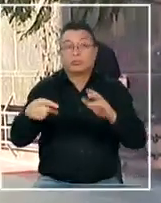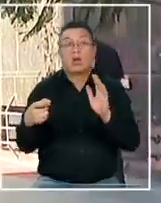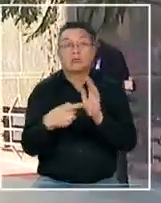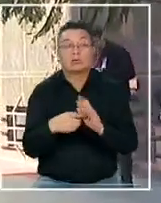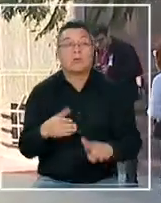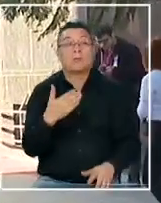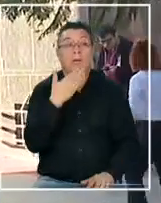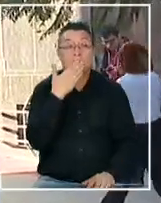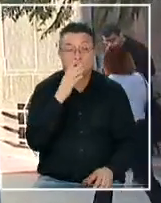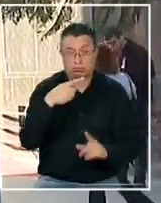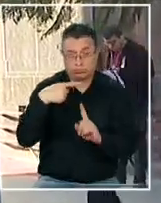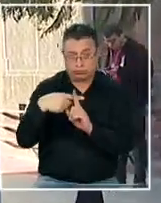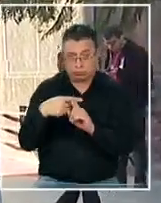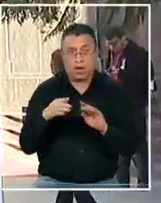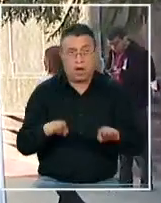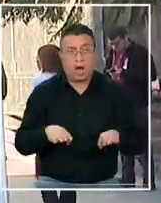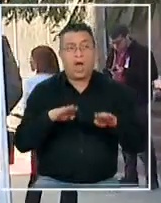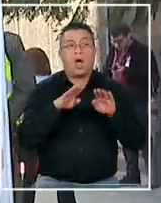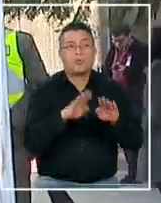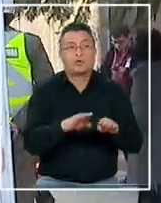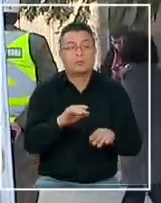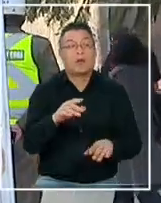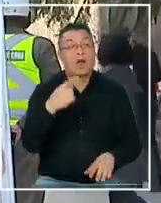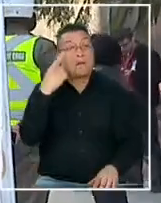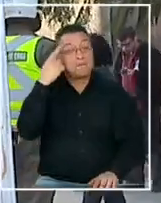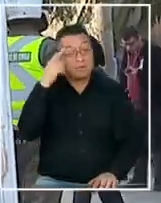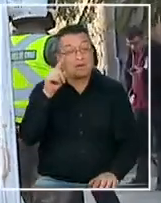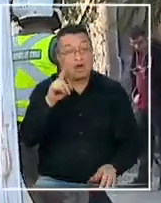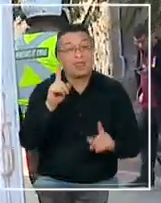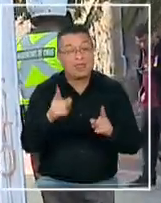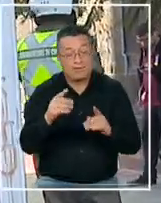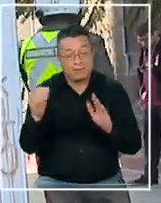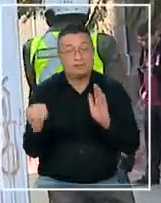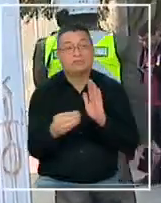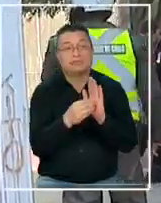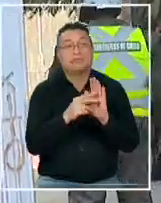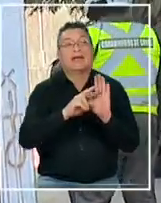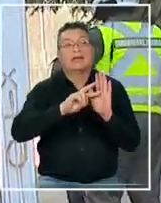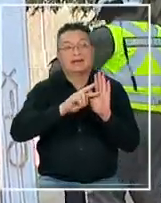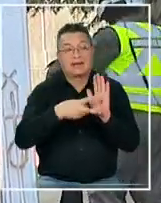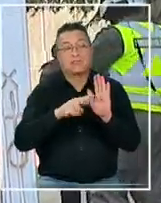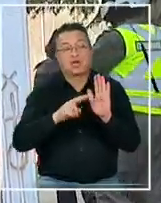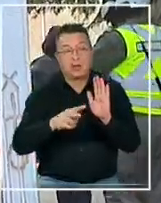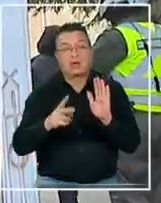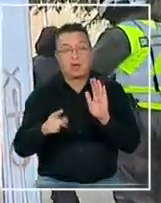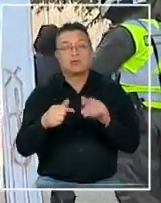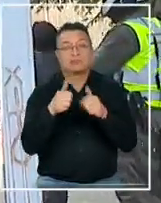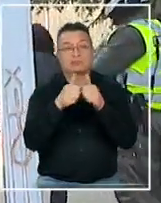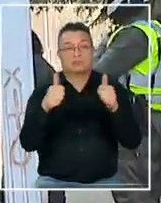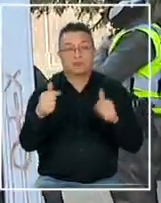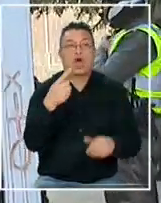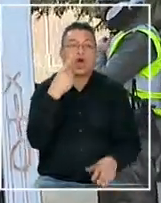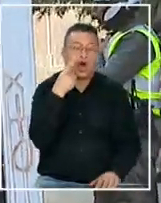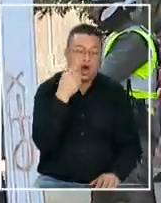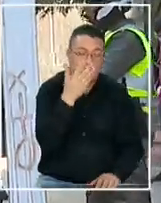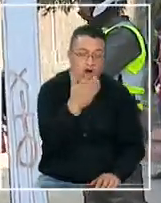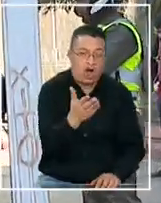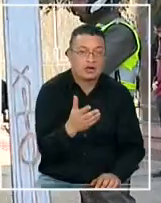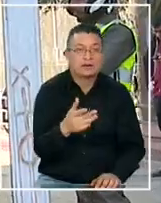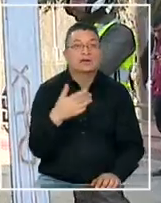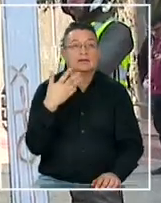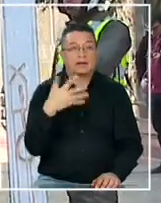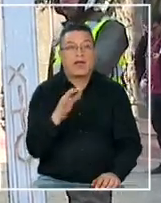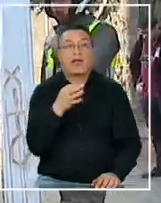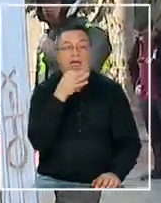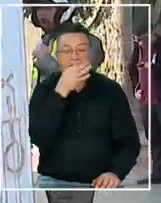disposición para apoyar siempre que venga con algunos cambios que el ejecutivo ya conoce y que han